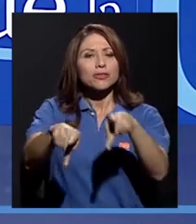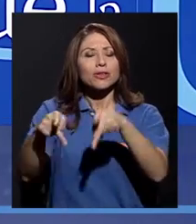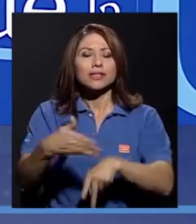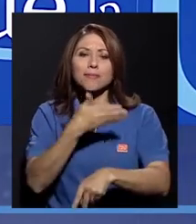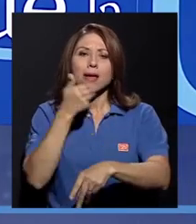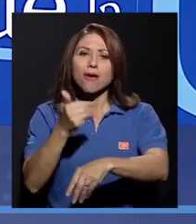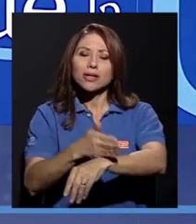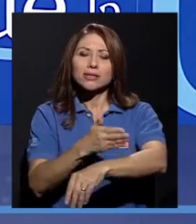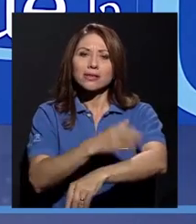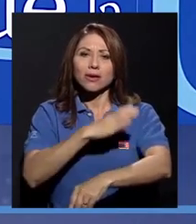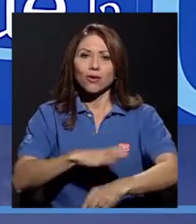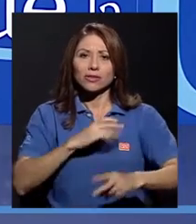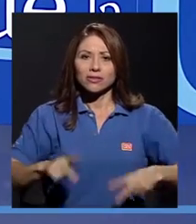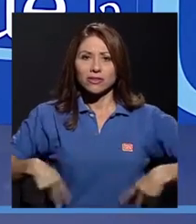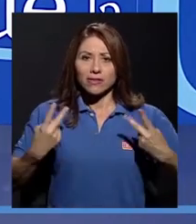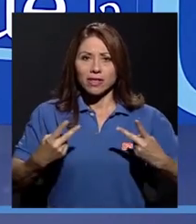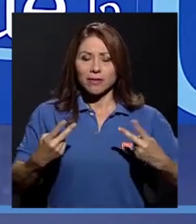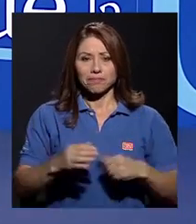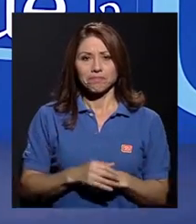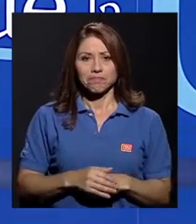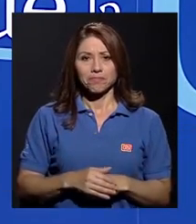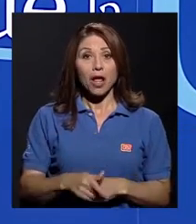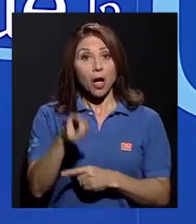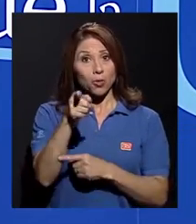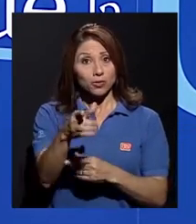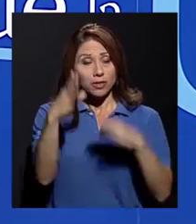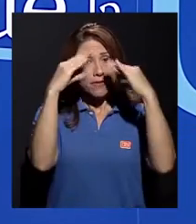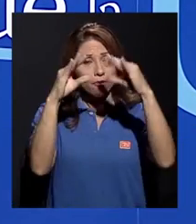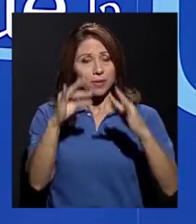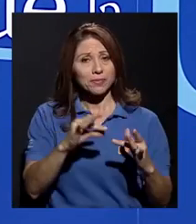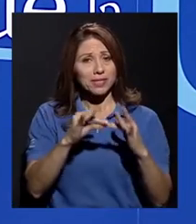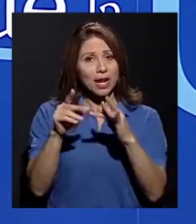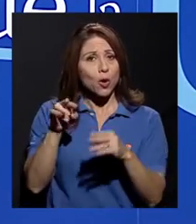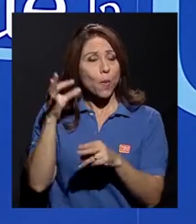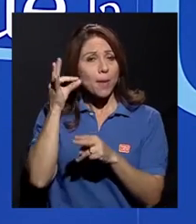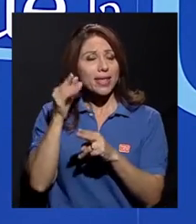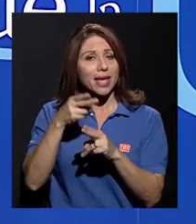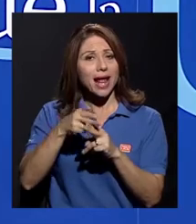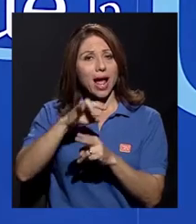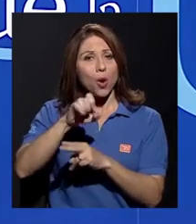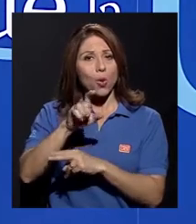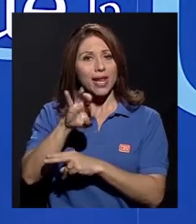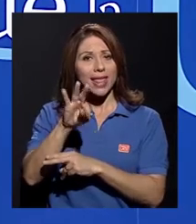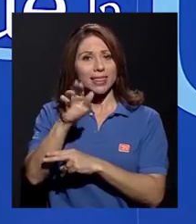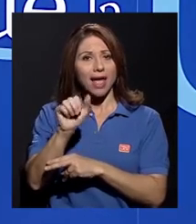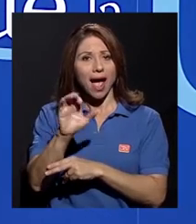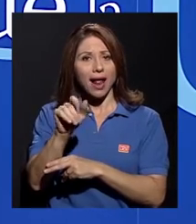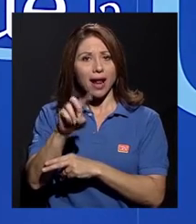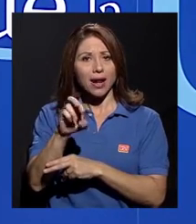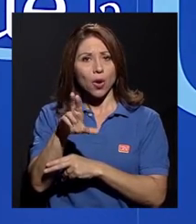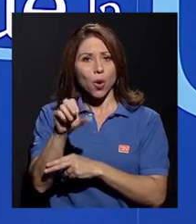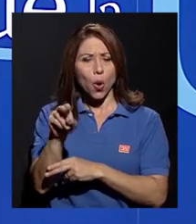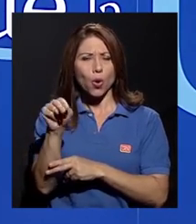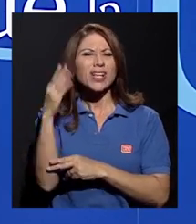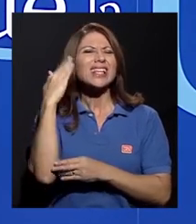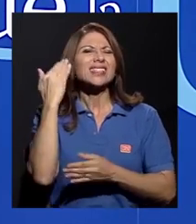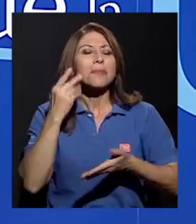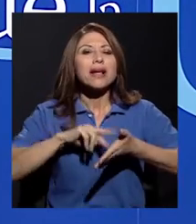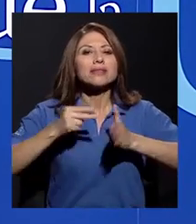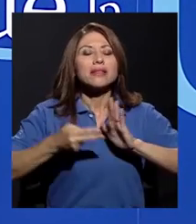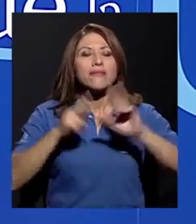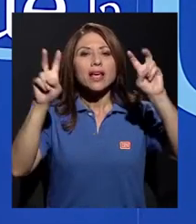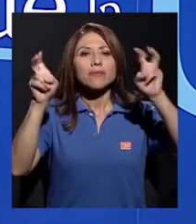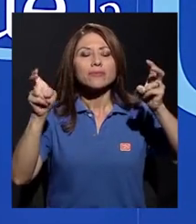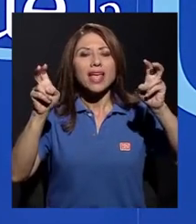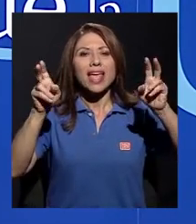mejores condiciones de vida. Conozca en el siguiente reportaje de nuestra compañera Julieta Alarcón en qué consiste el eje de acción